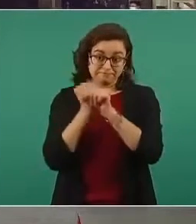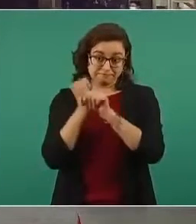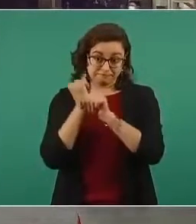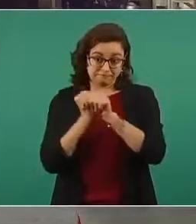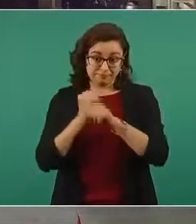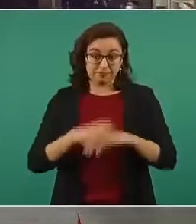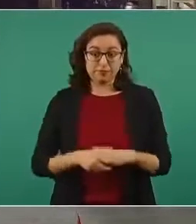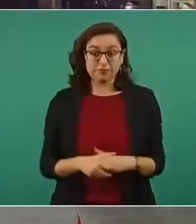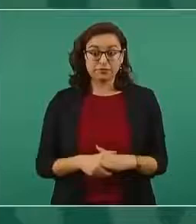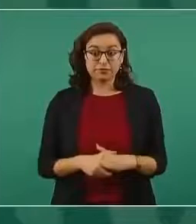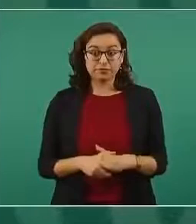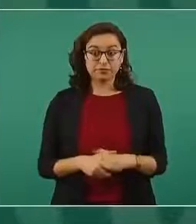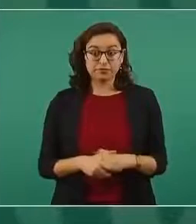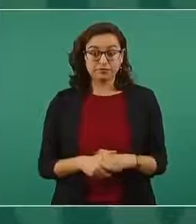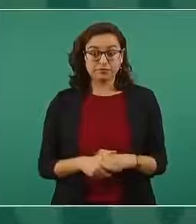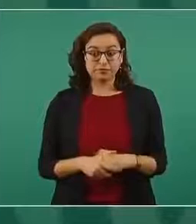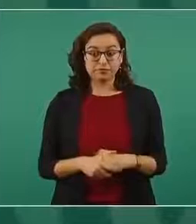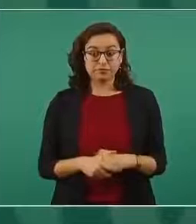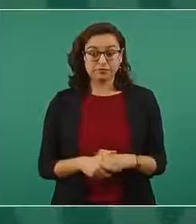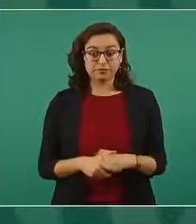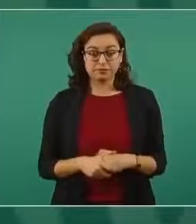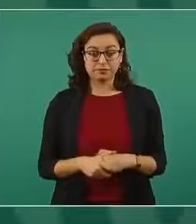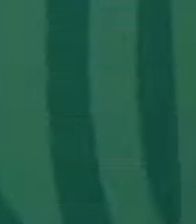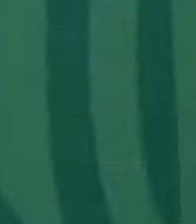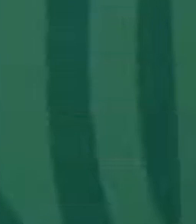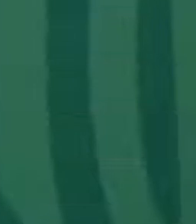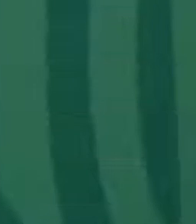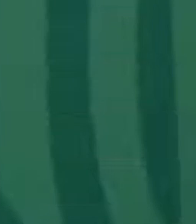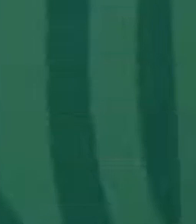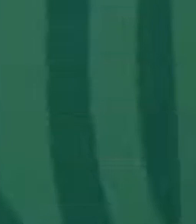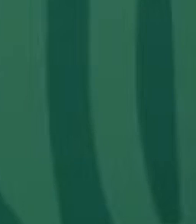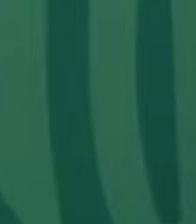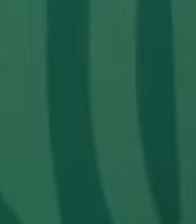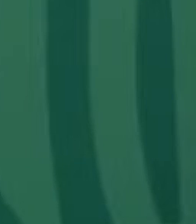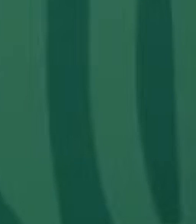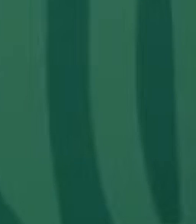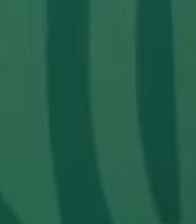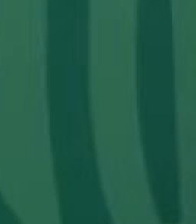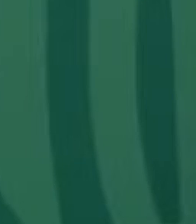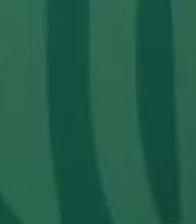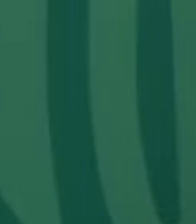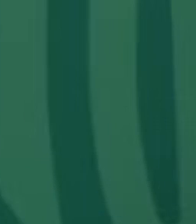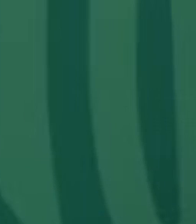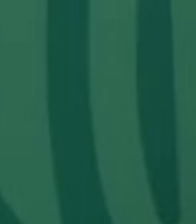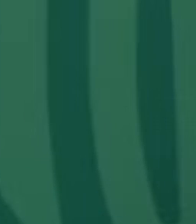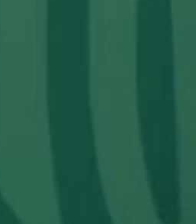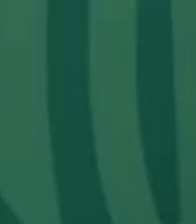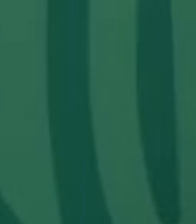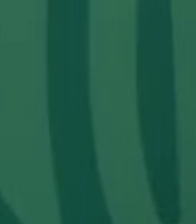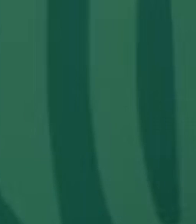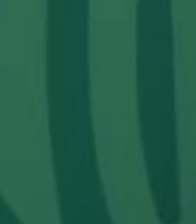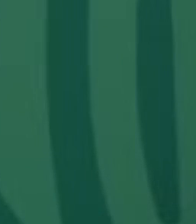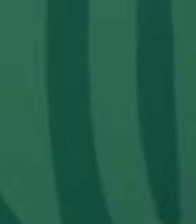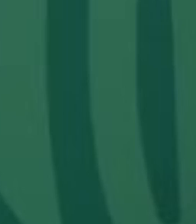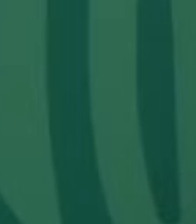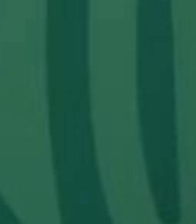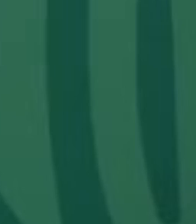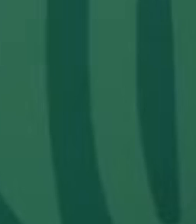Ellos están tomando ya medidas, pero seguramente tienen comunicación, están ellos